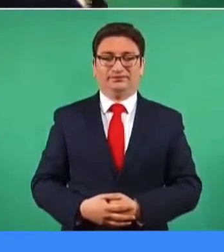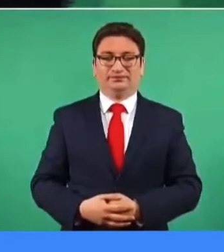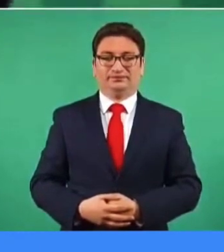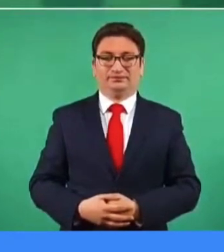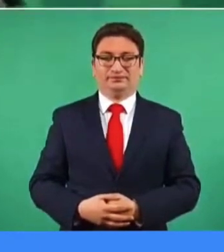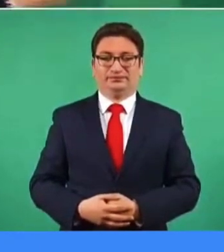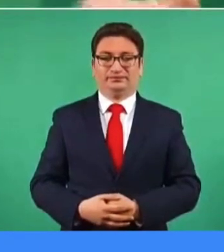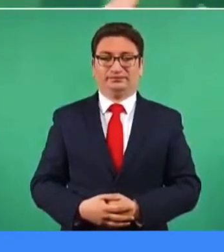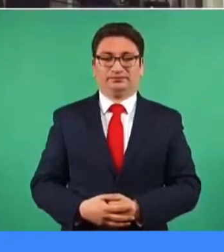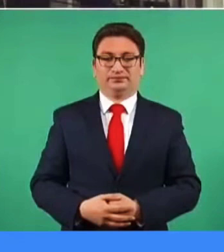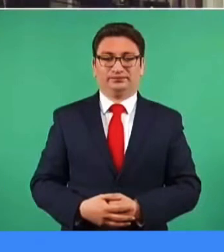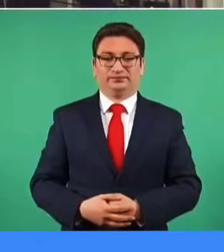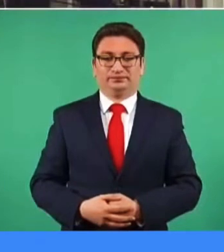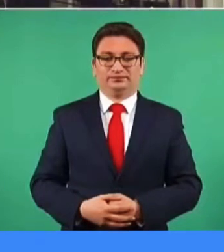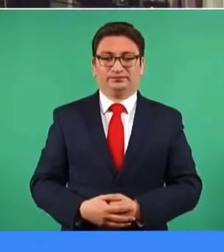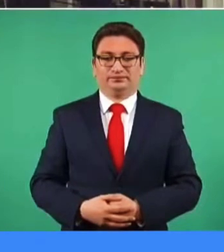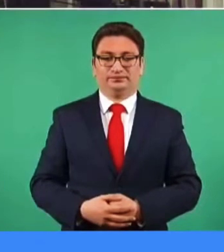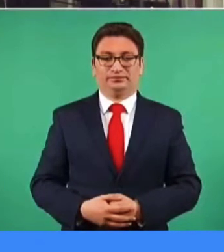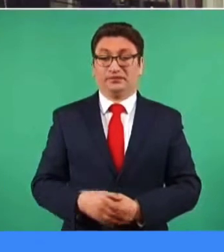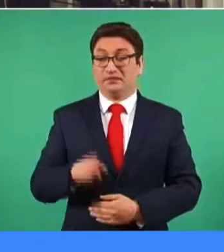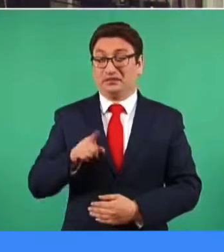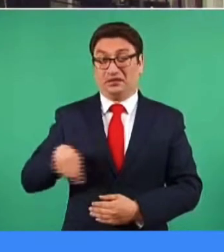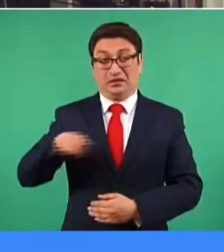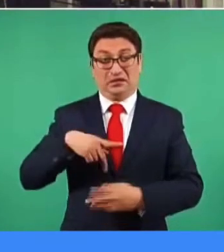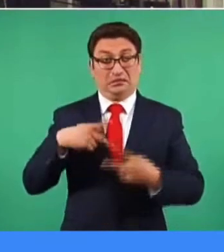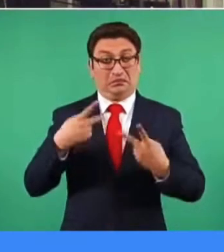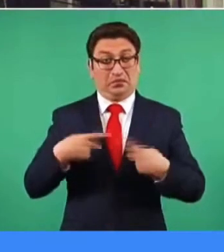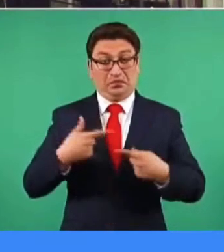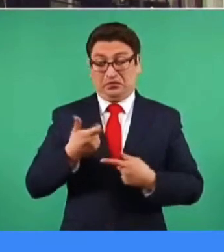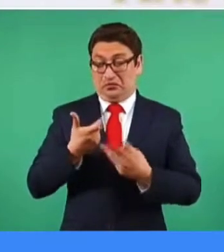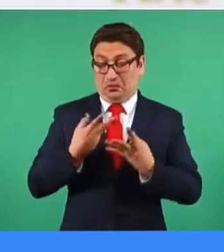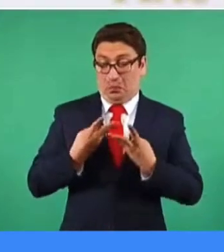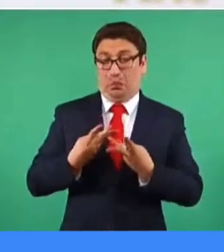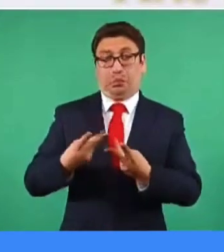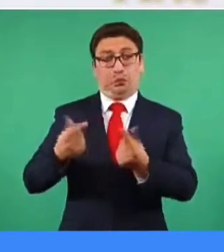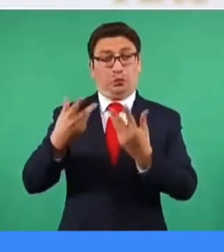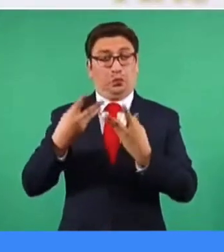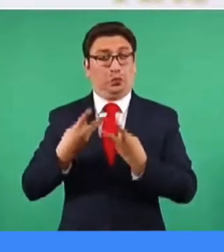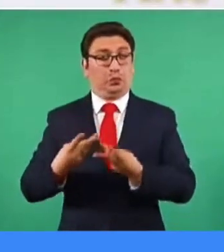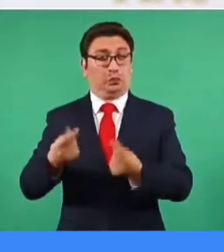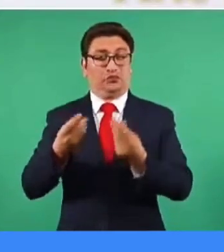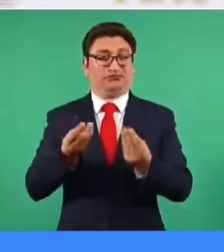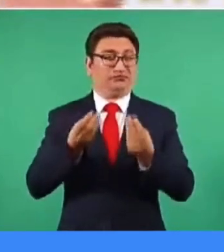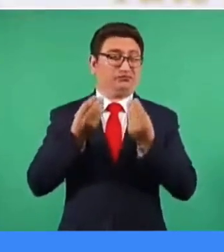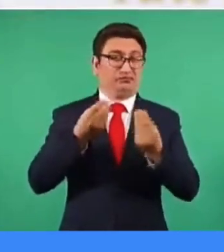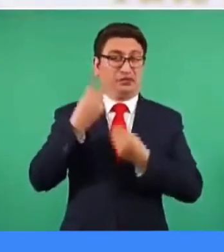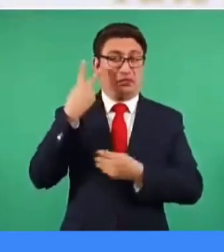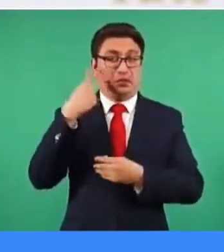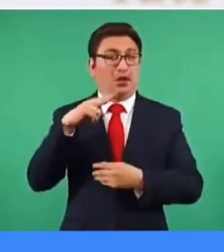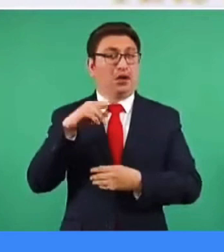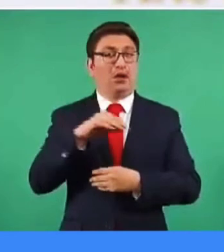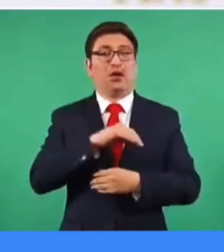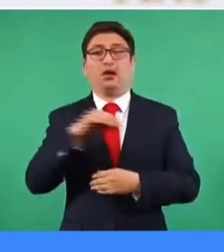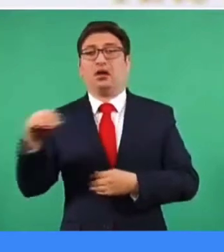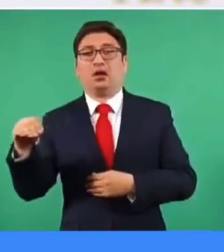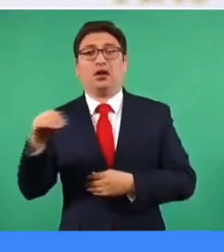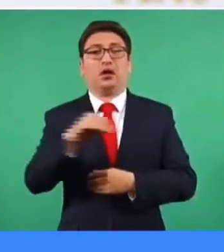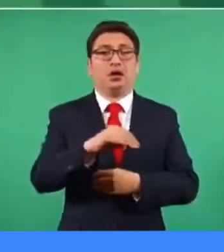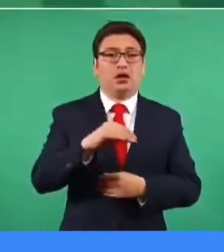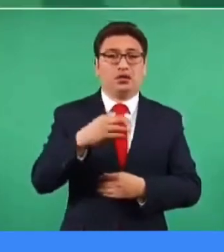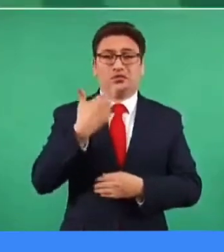Si gastan muchísimo en viáticos, buenos restaurantes,